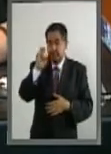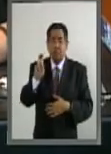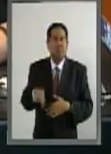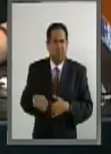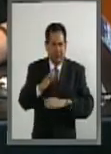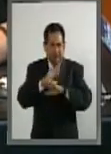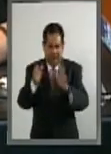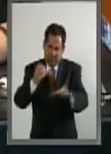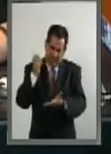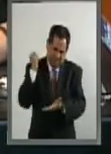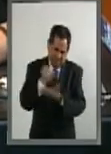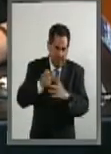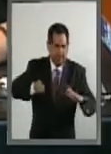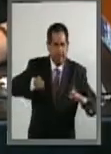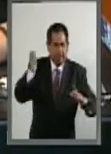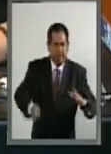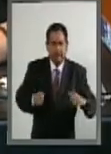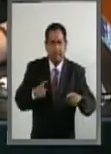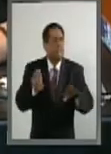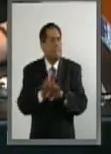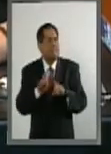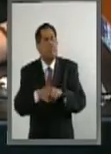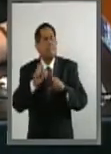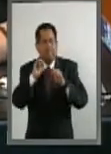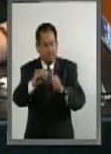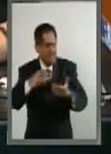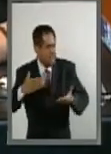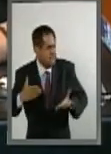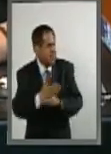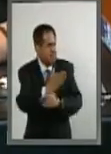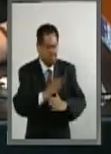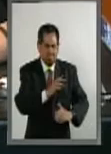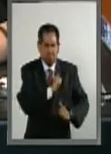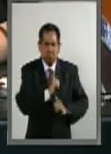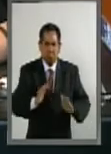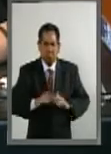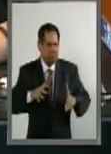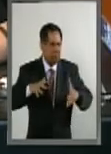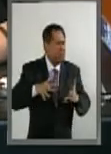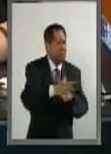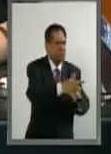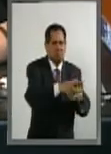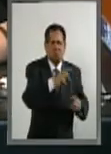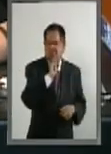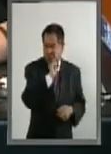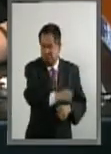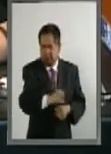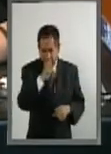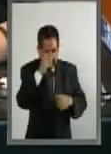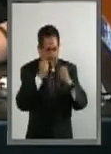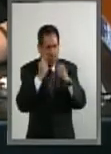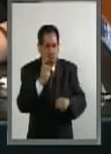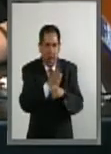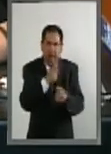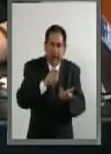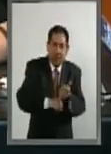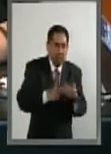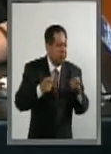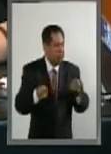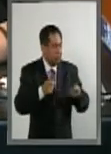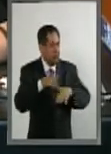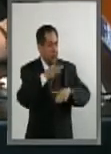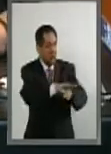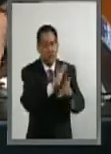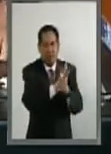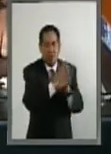sentenciado en favor de la intervención del ejército a las acciones de seguridad interior que tienen que ver